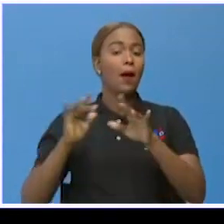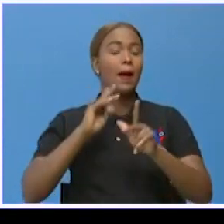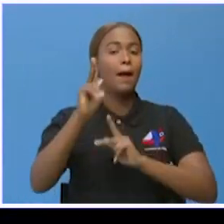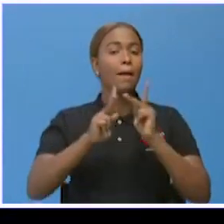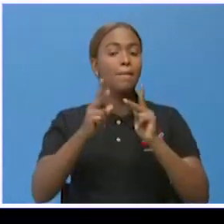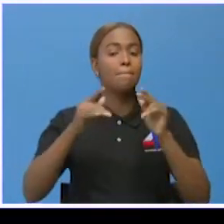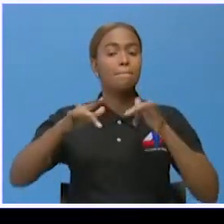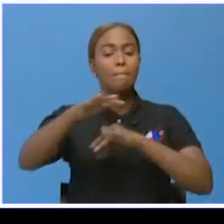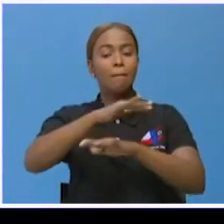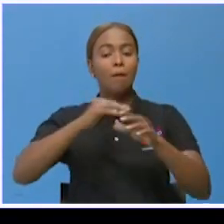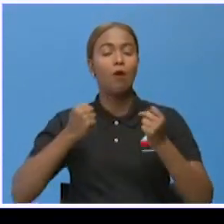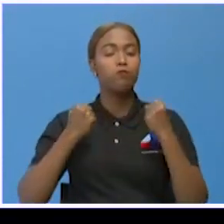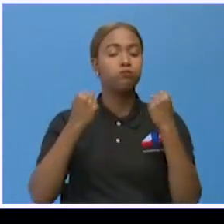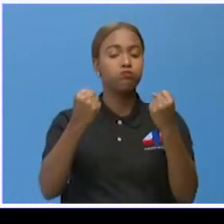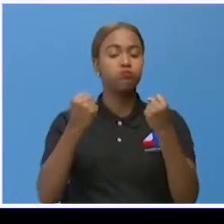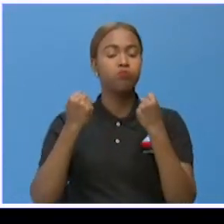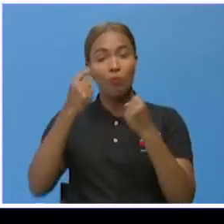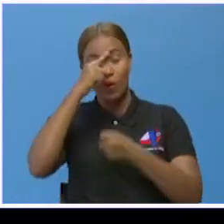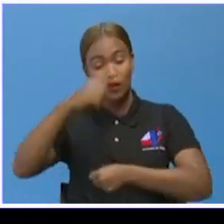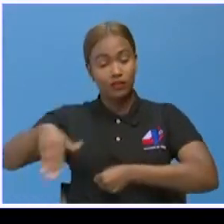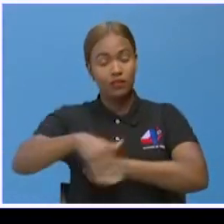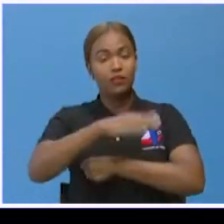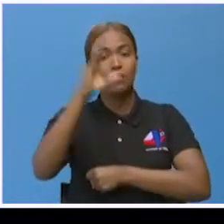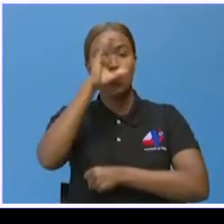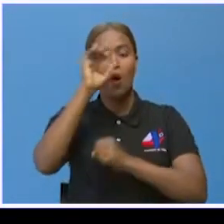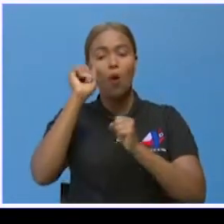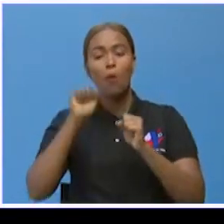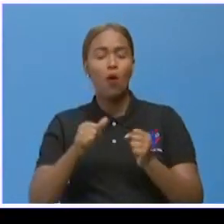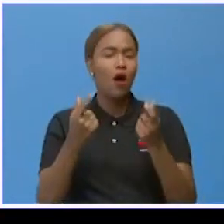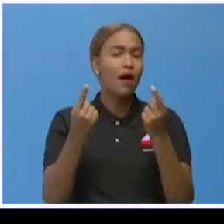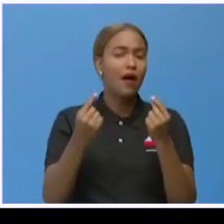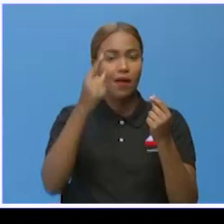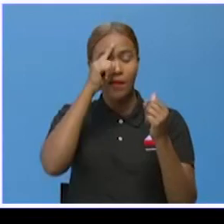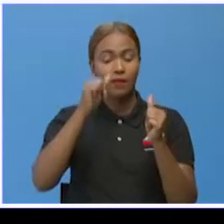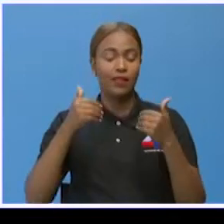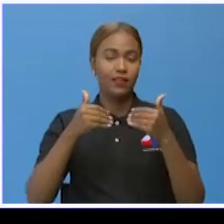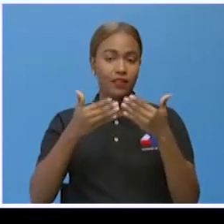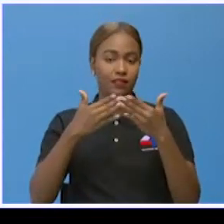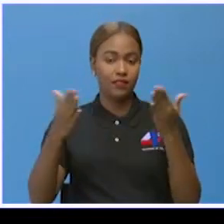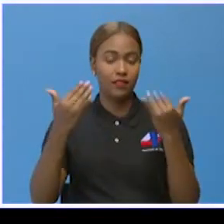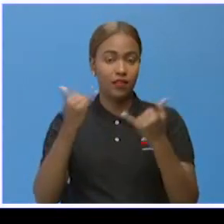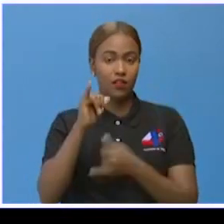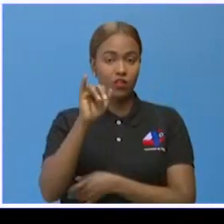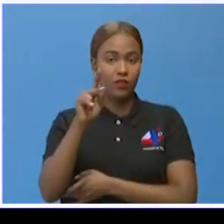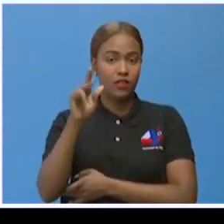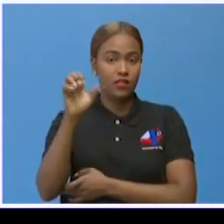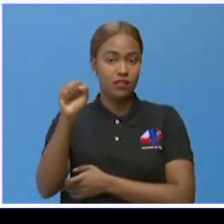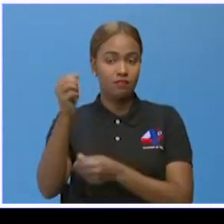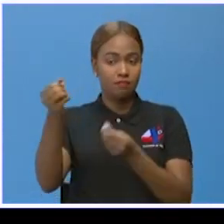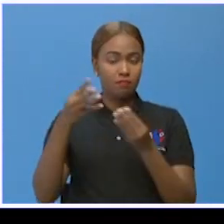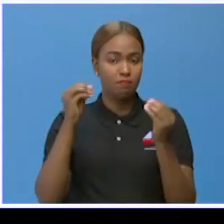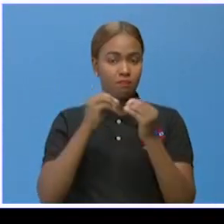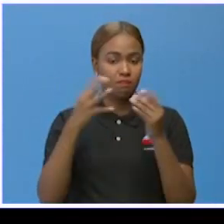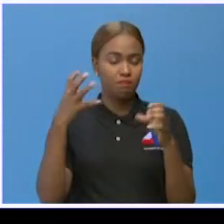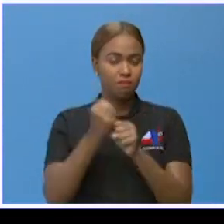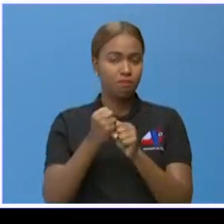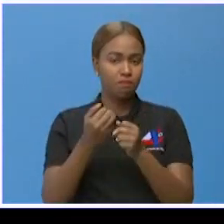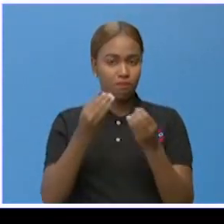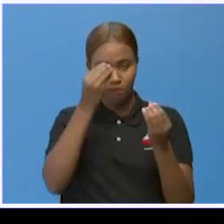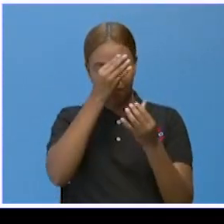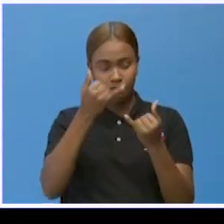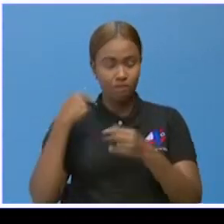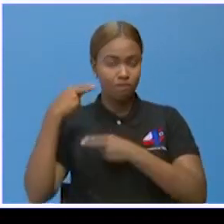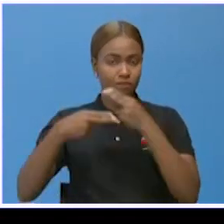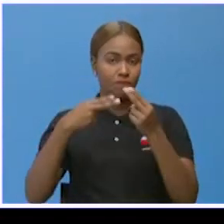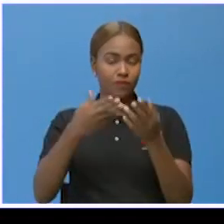que circulaban y que deambulaban por las calles buscando alternativas para desarrollar. Nuestra compañera Yuberkis Guante nos tiene el resto de la información